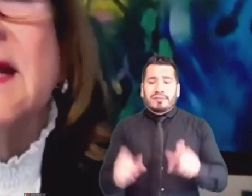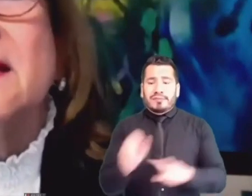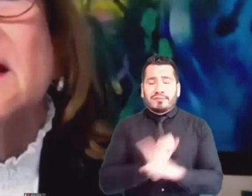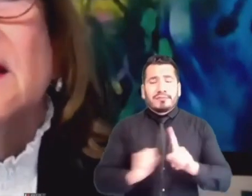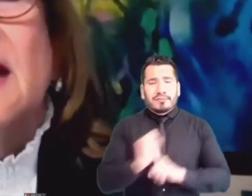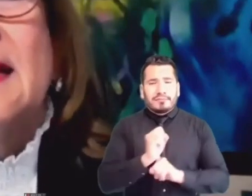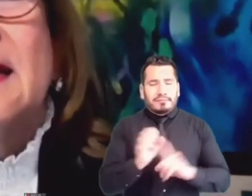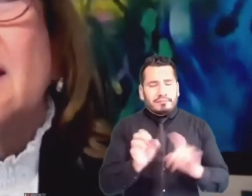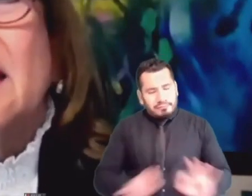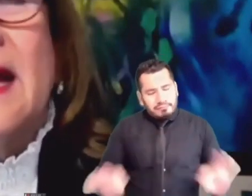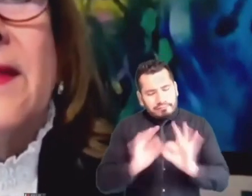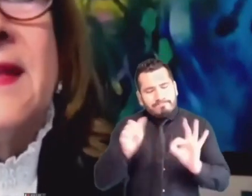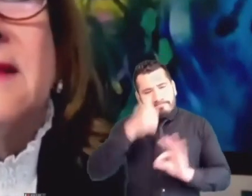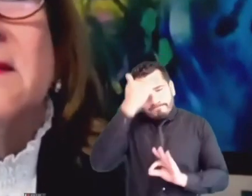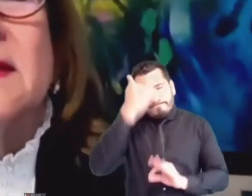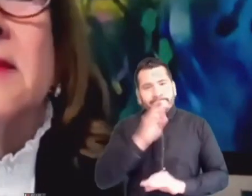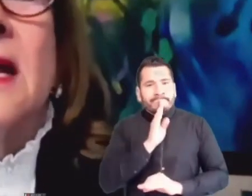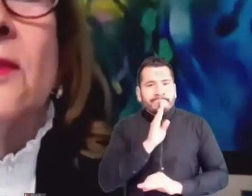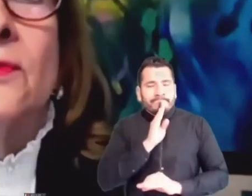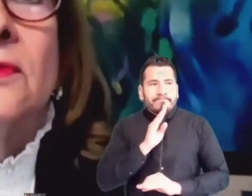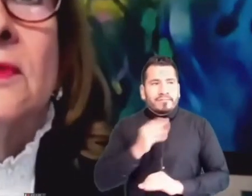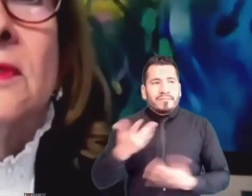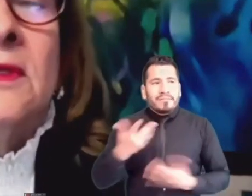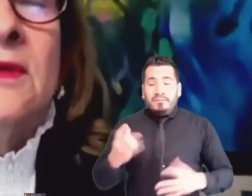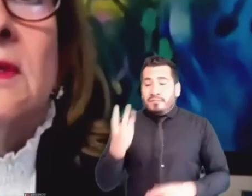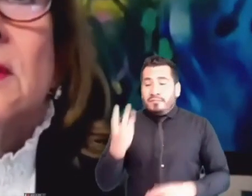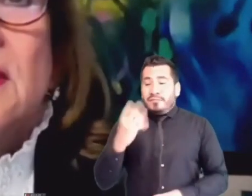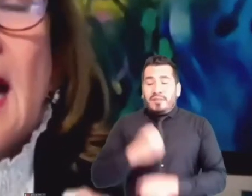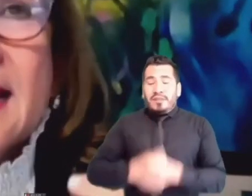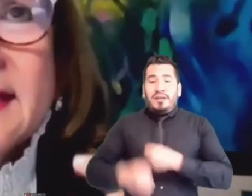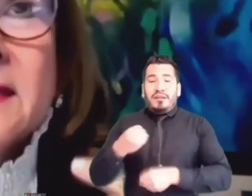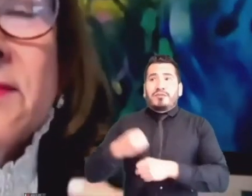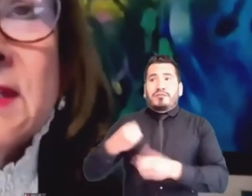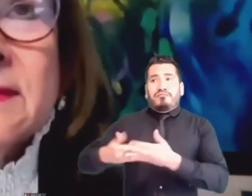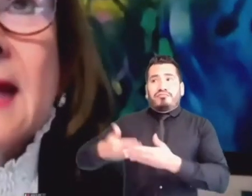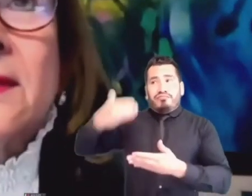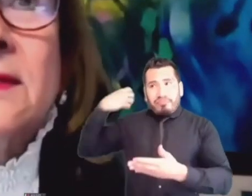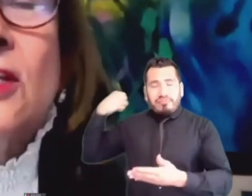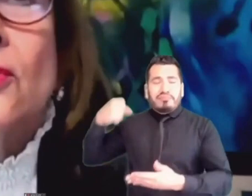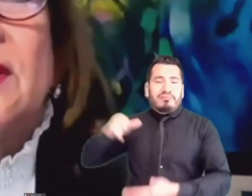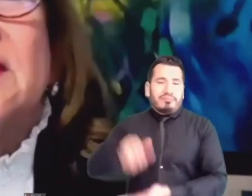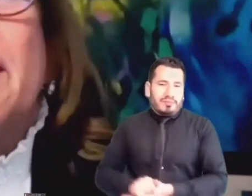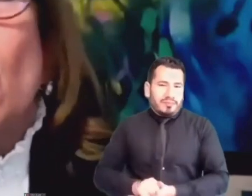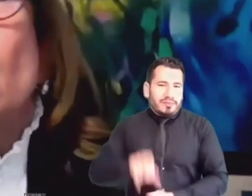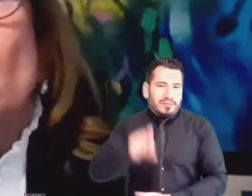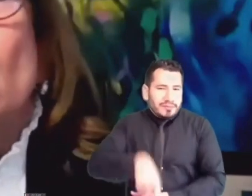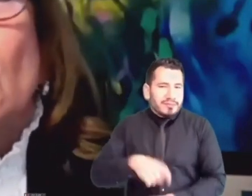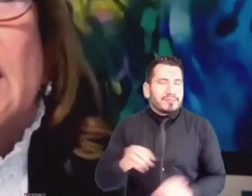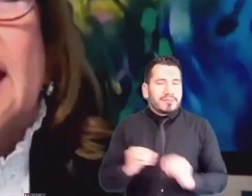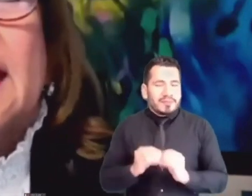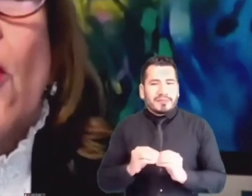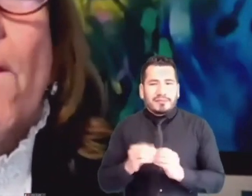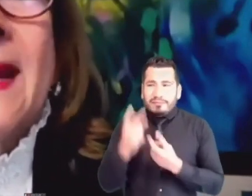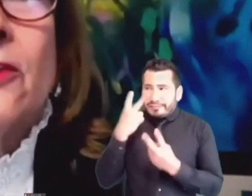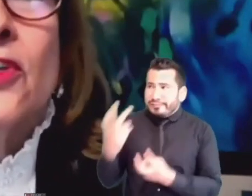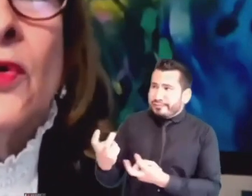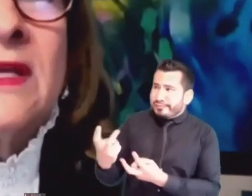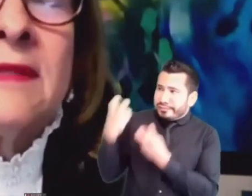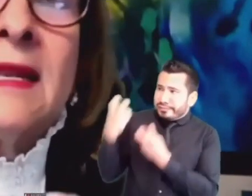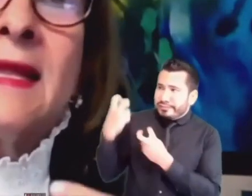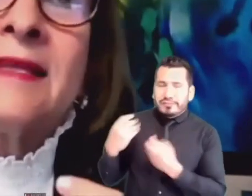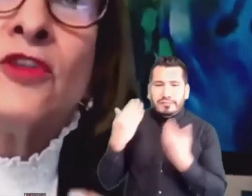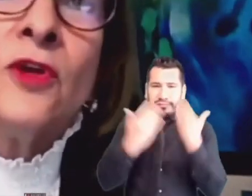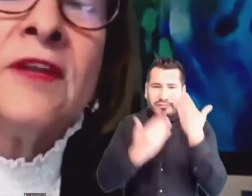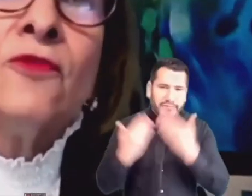regresar a las realidades de hace 30 años. Hay que revisar y no ser temerosos en la comparación